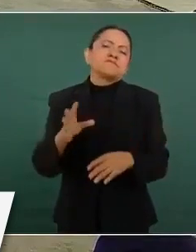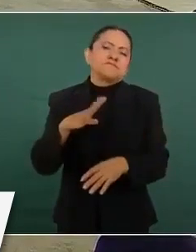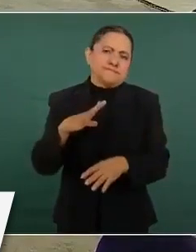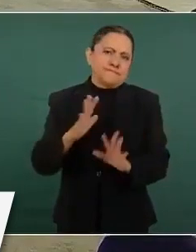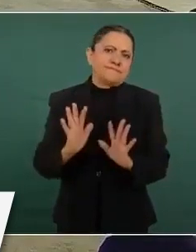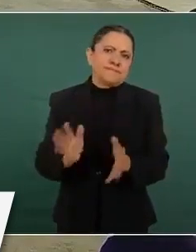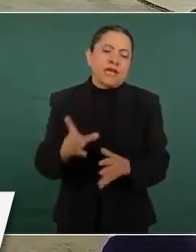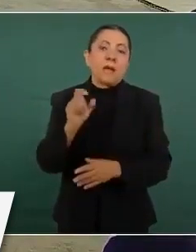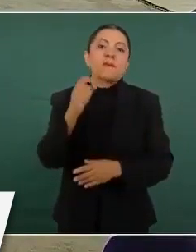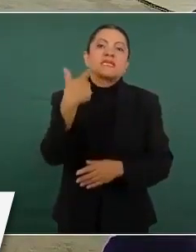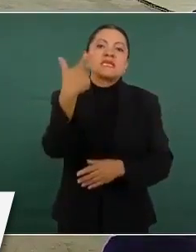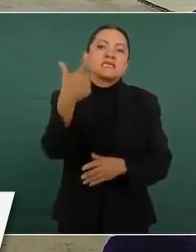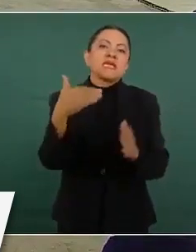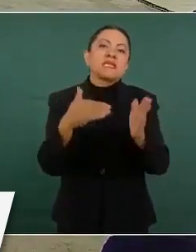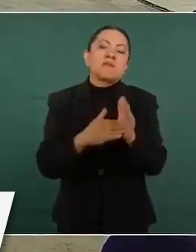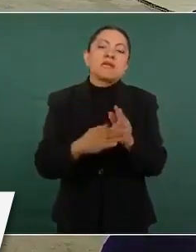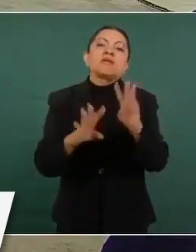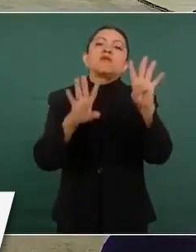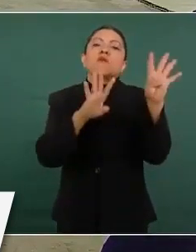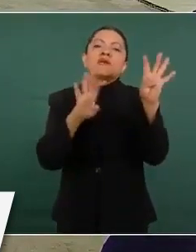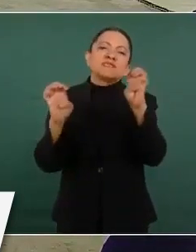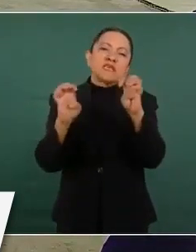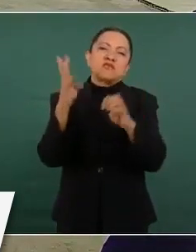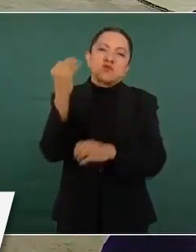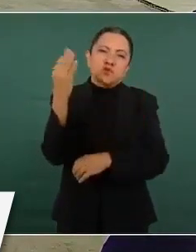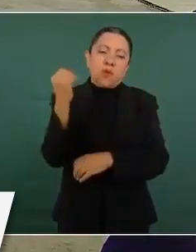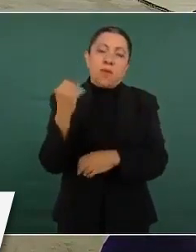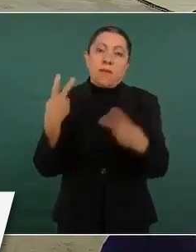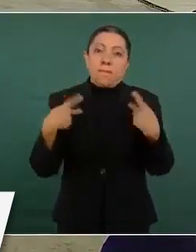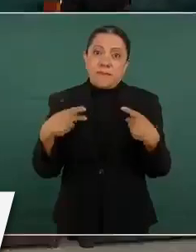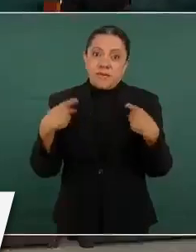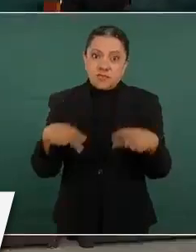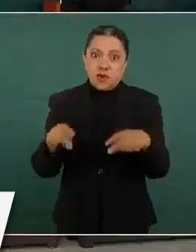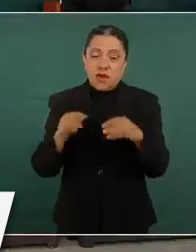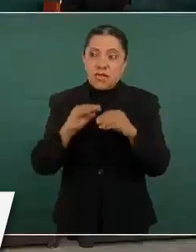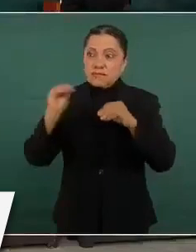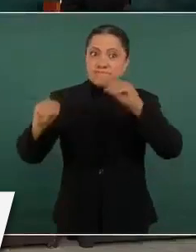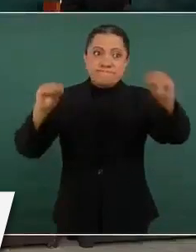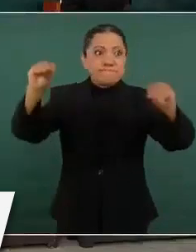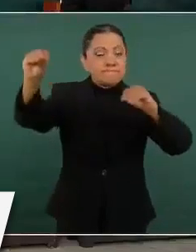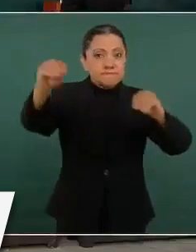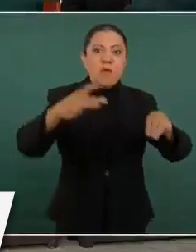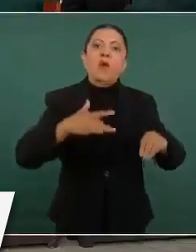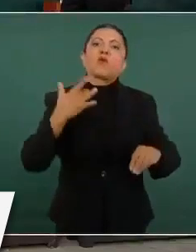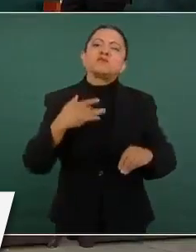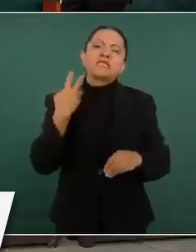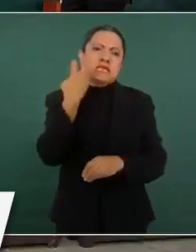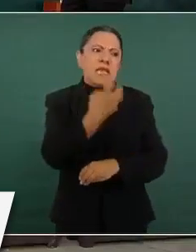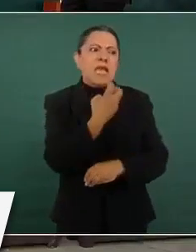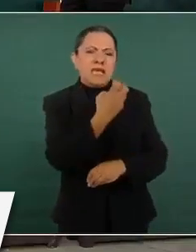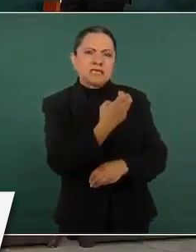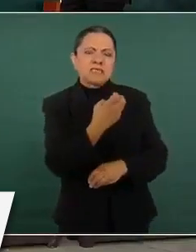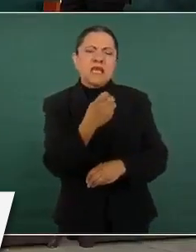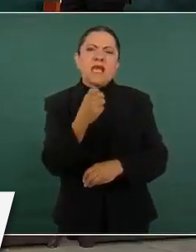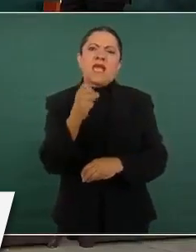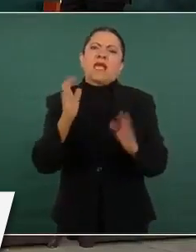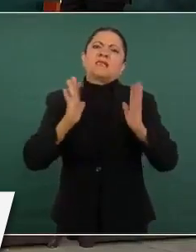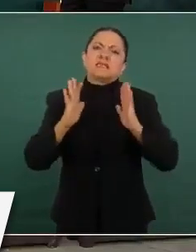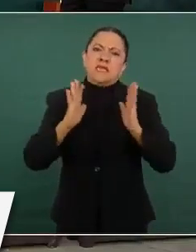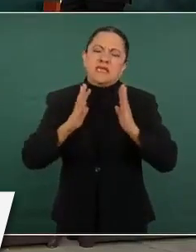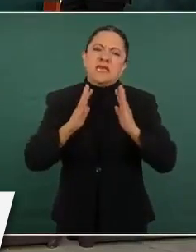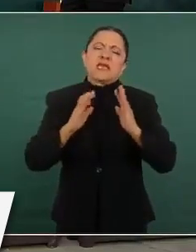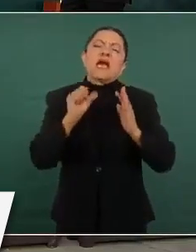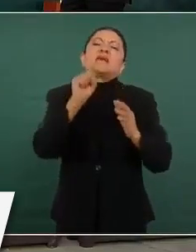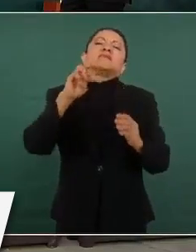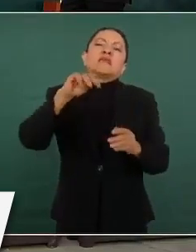27 mil 909 hombres desplegados o considerados de esta manera, Sedena, Semar y